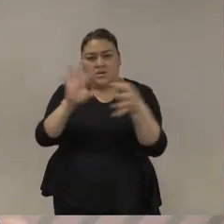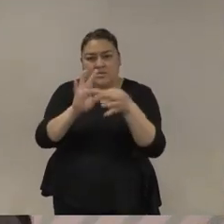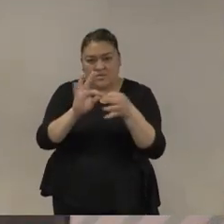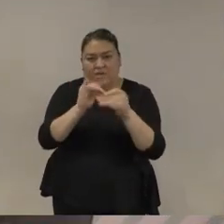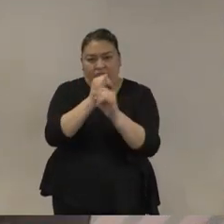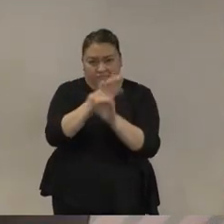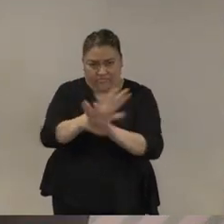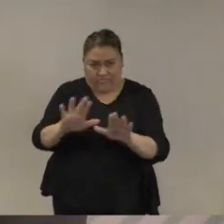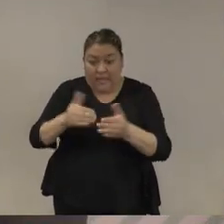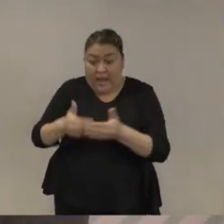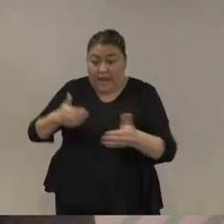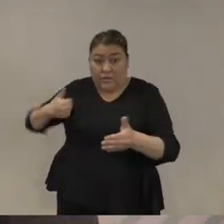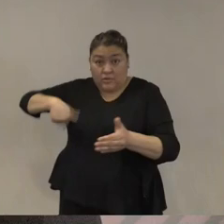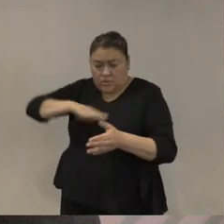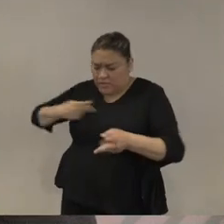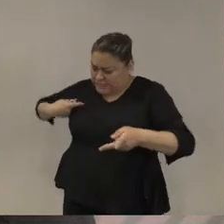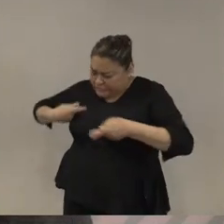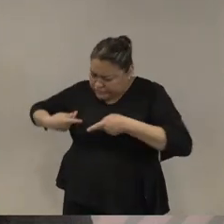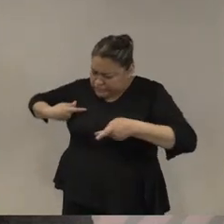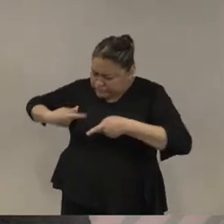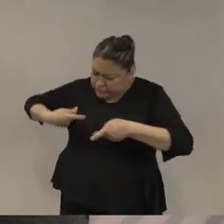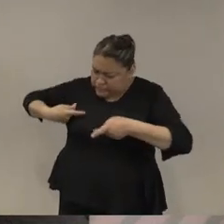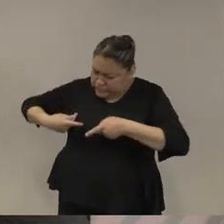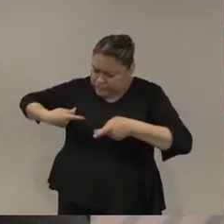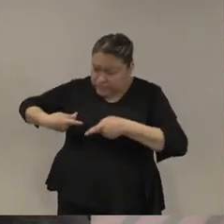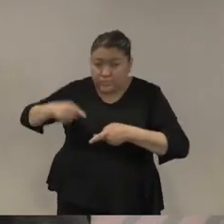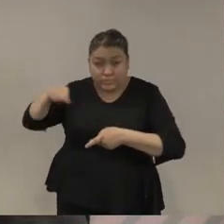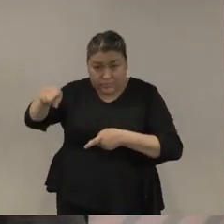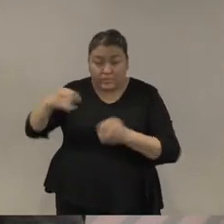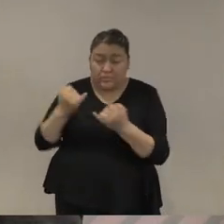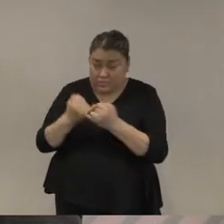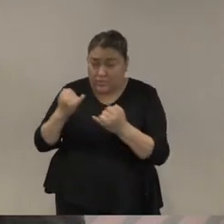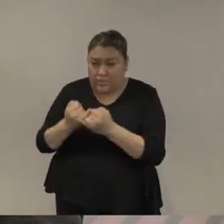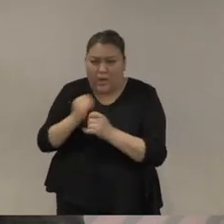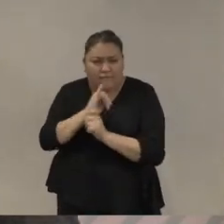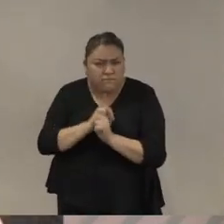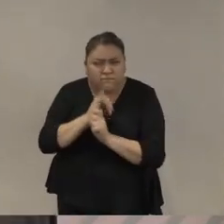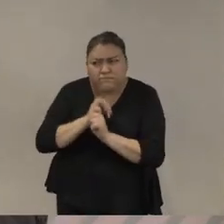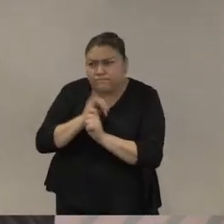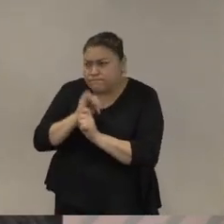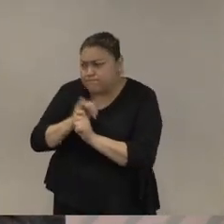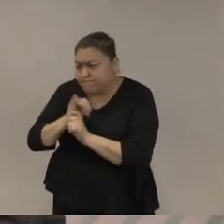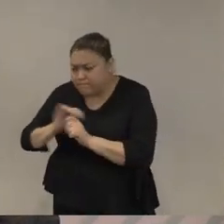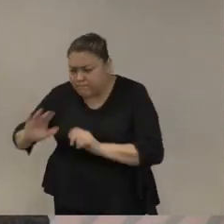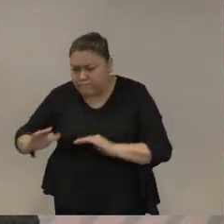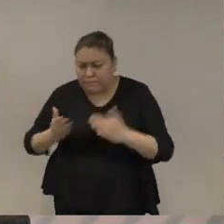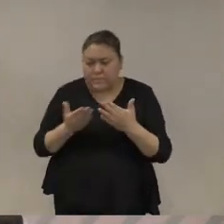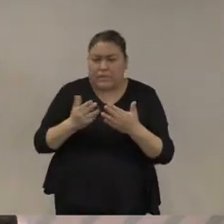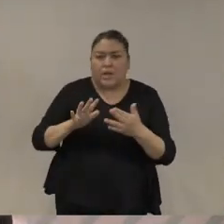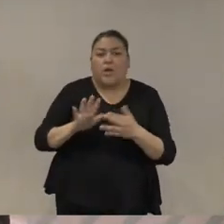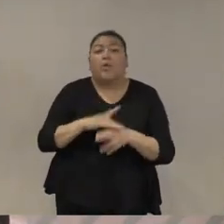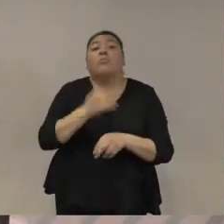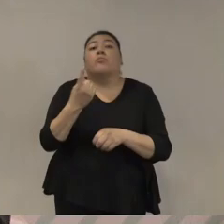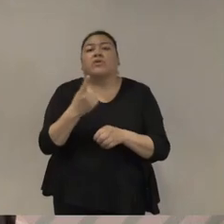trabajamos mucho trabajó muchísimo Sam porque creemos en la evidencia